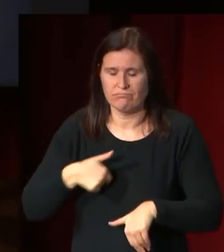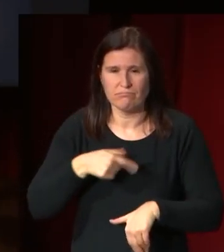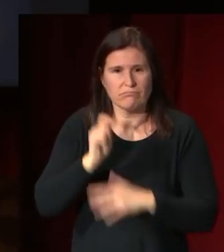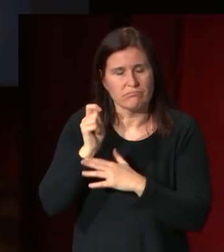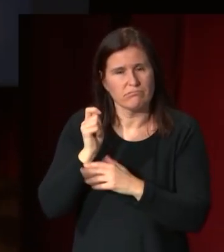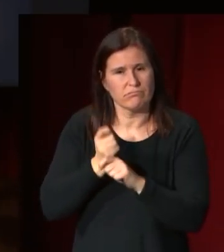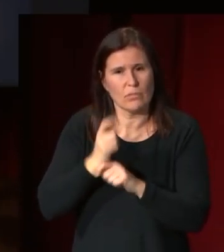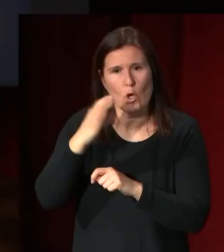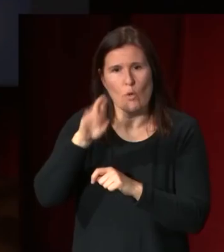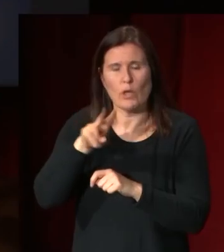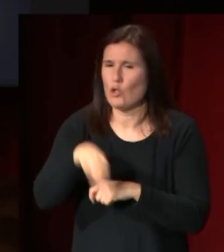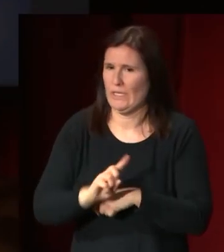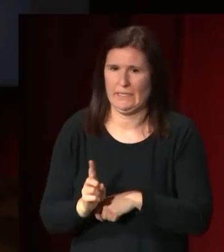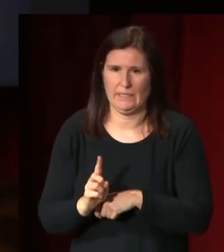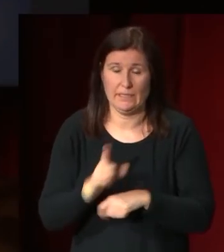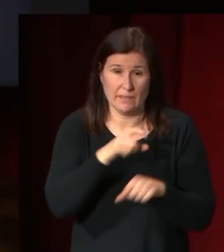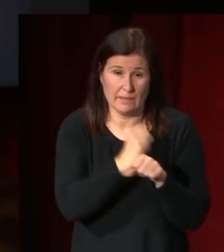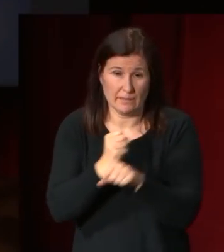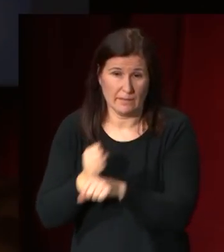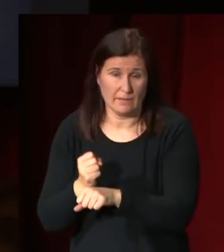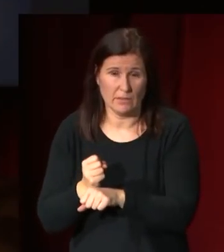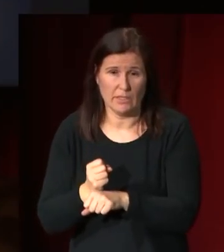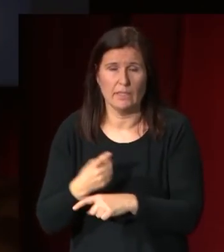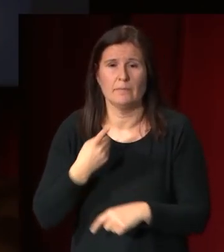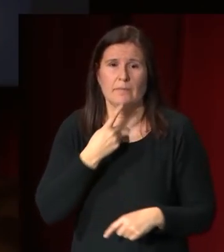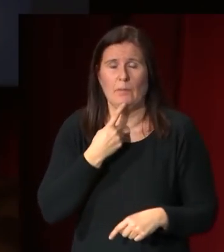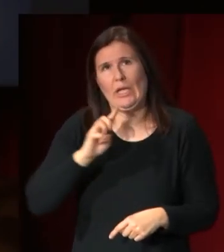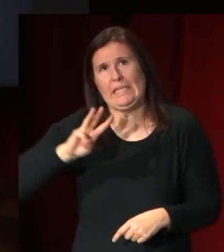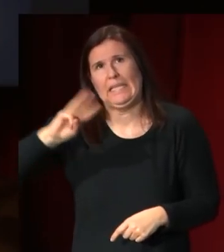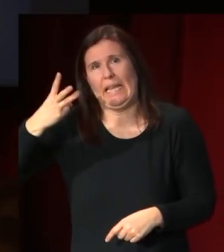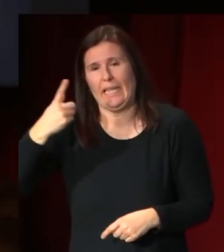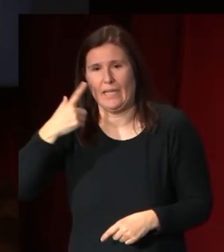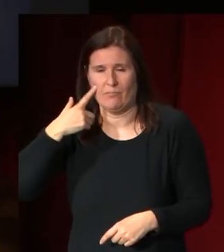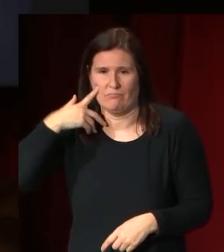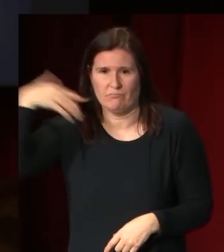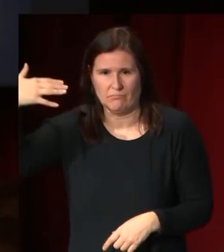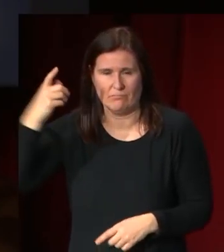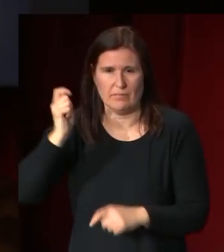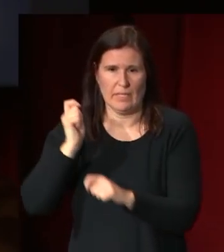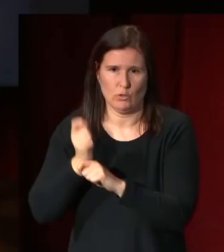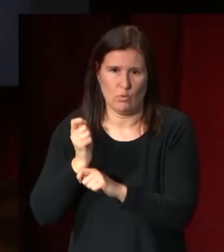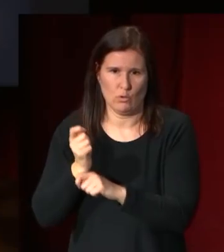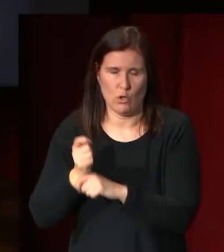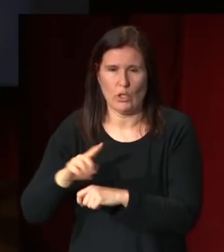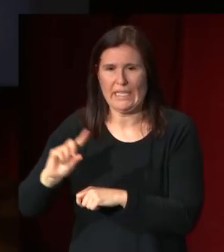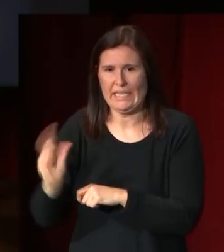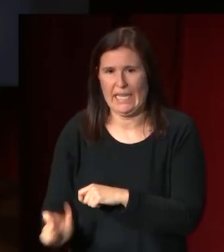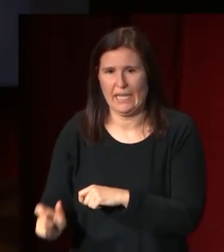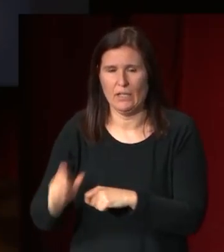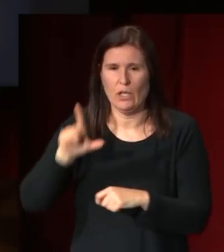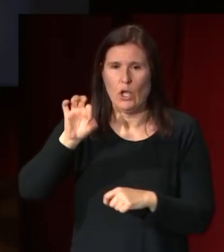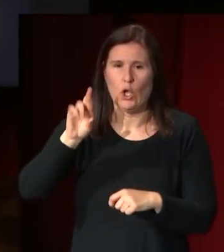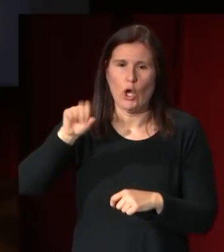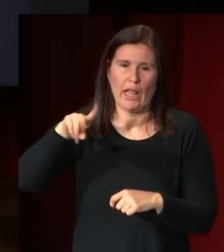álvarez cubero que estas obras son de el tercer diríamos gran escultor italiano que es lorenzo